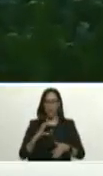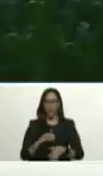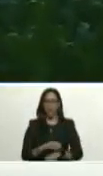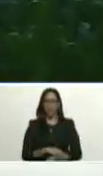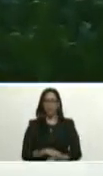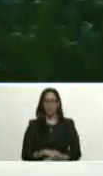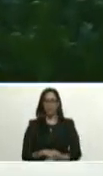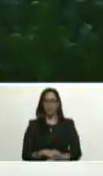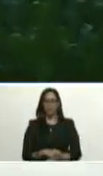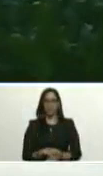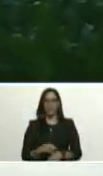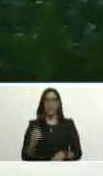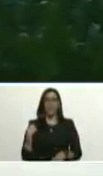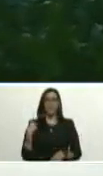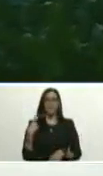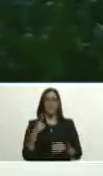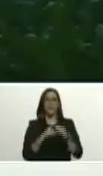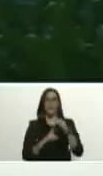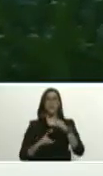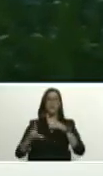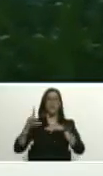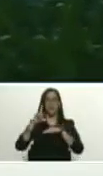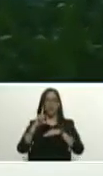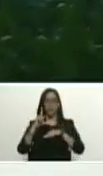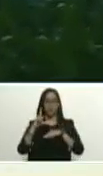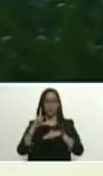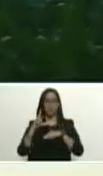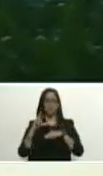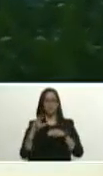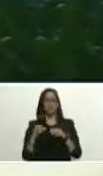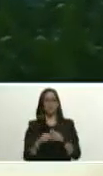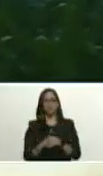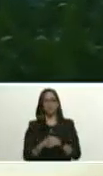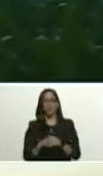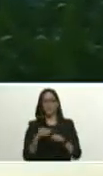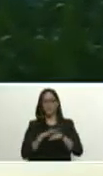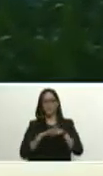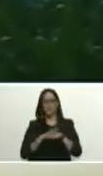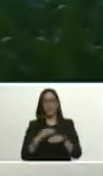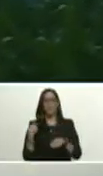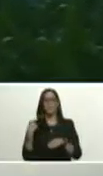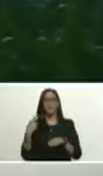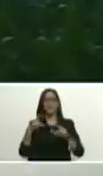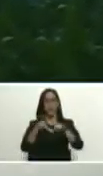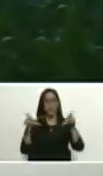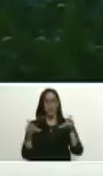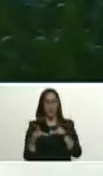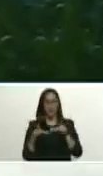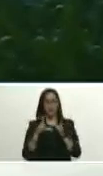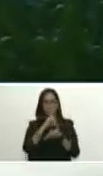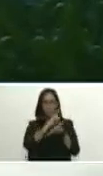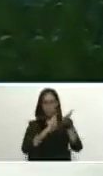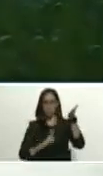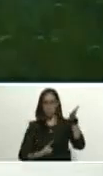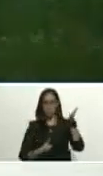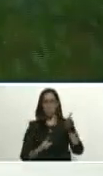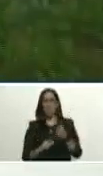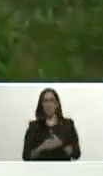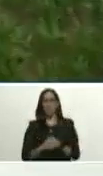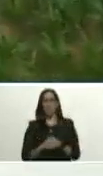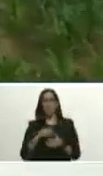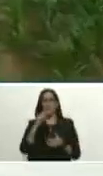en primer lugar de variación porcentual en crecimiento Trinidad y Tobago con